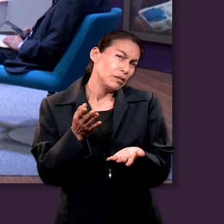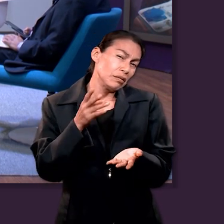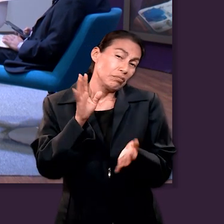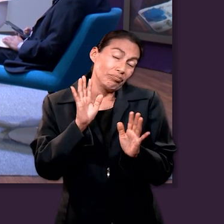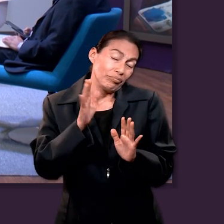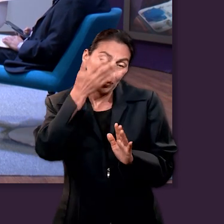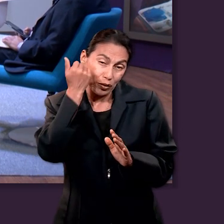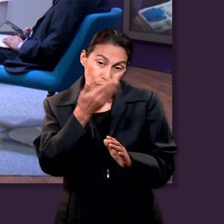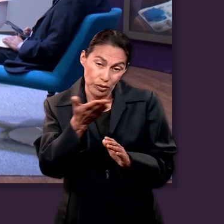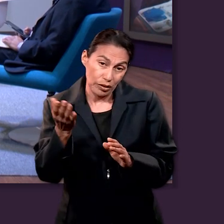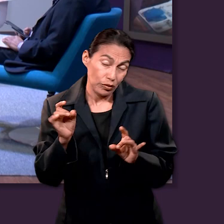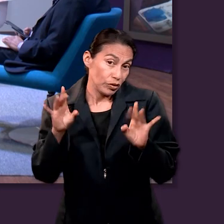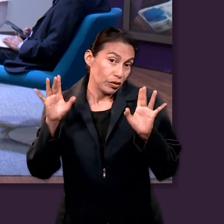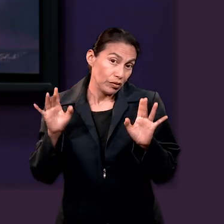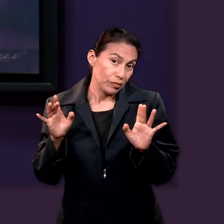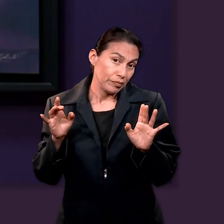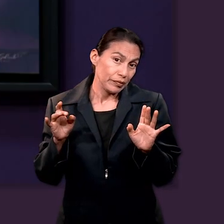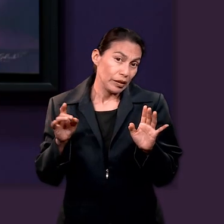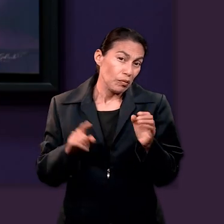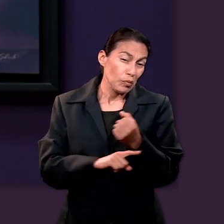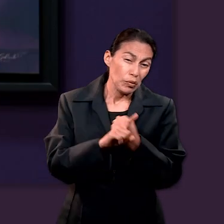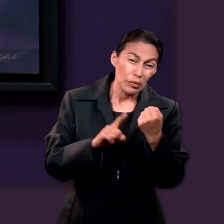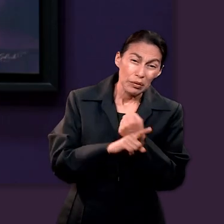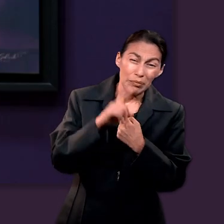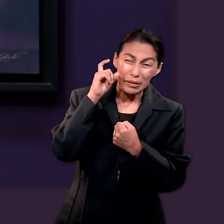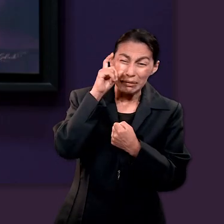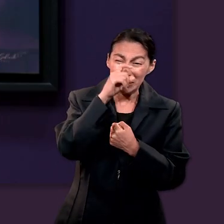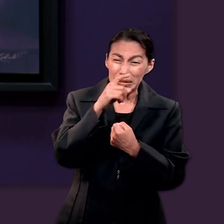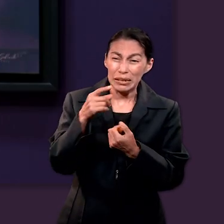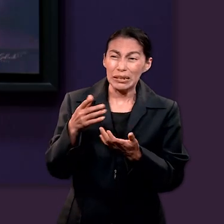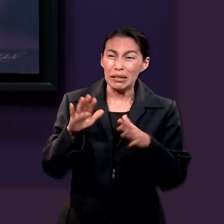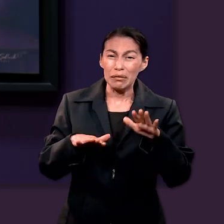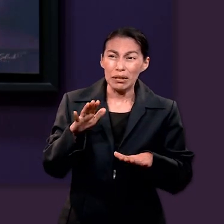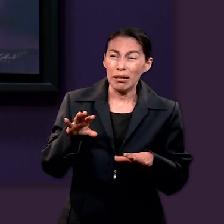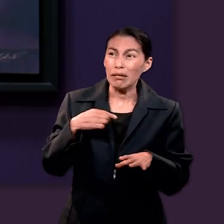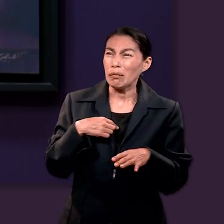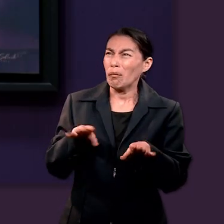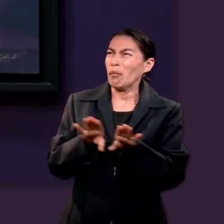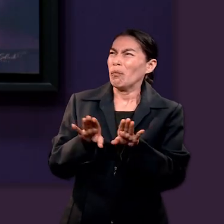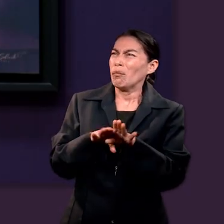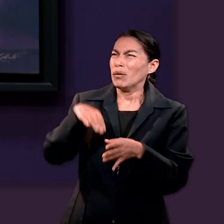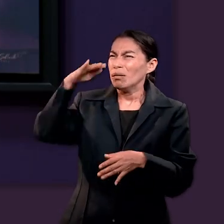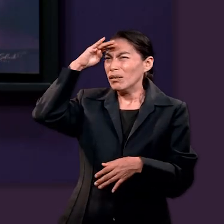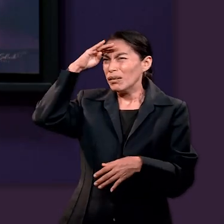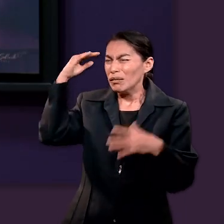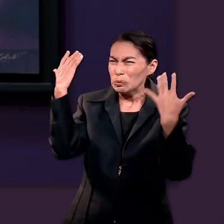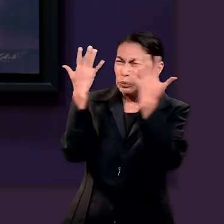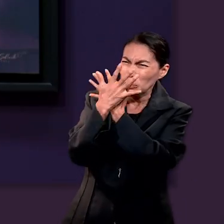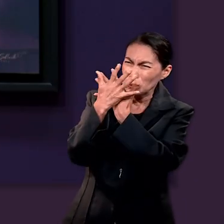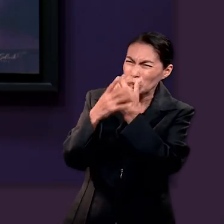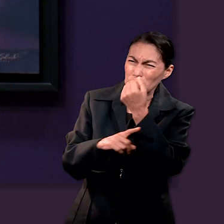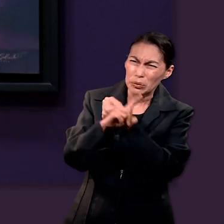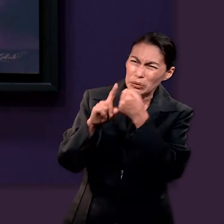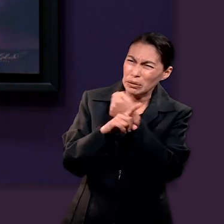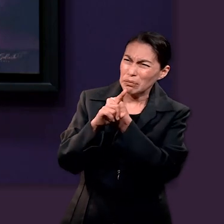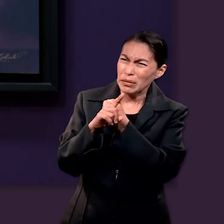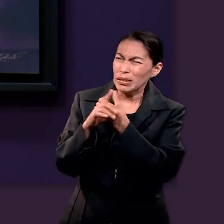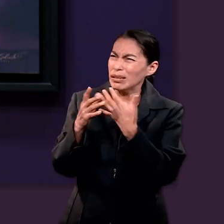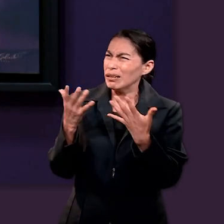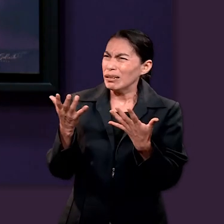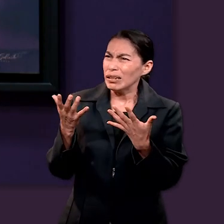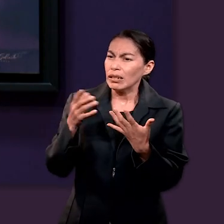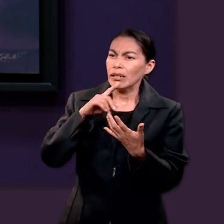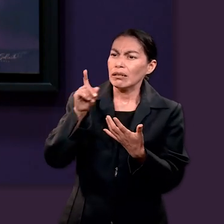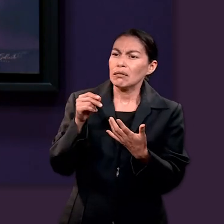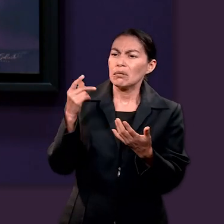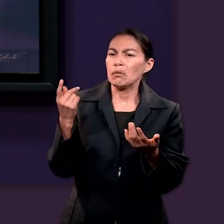Sí. No sé si les ha pasado que alguna vez han pensado que estén en una situación muy, muy difícil y se preguntan ¿y cómo es que